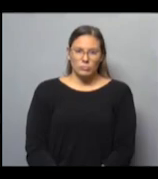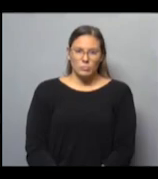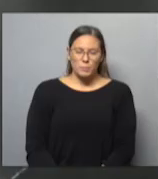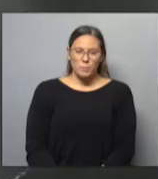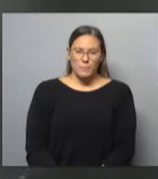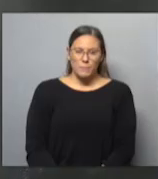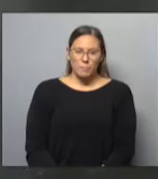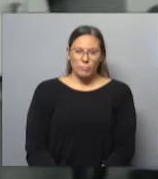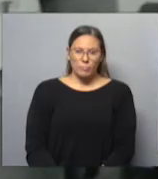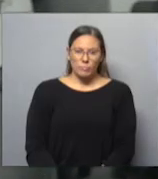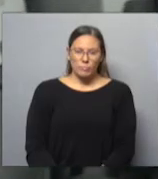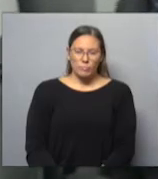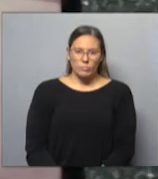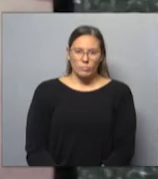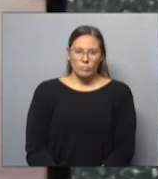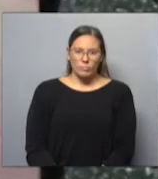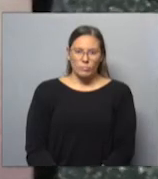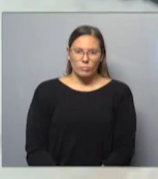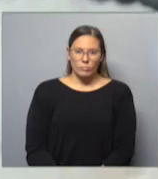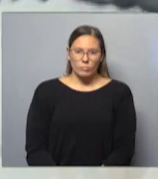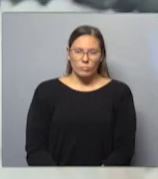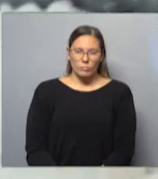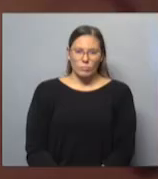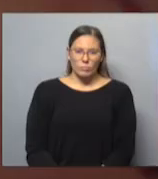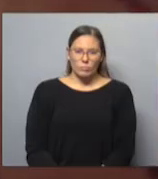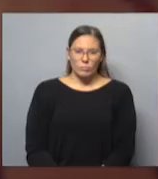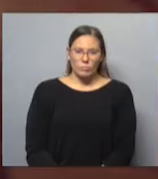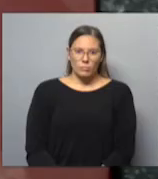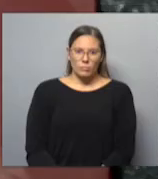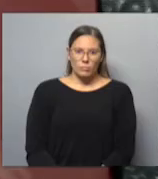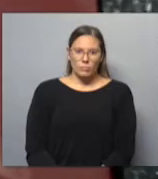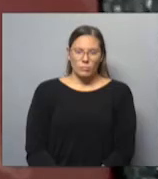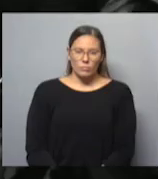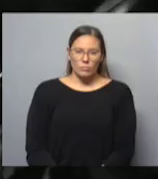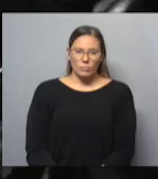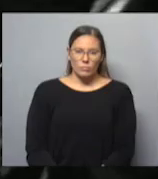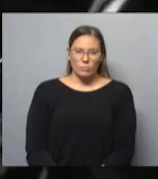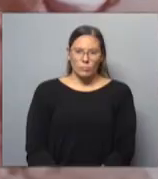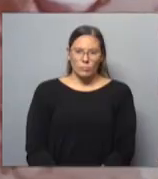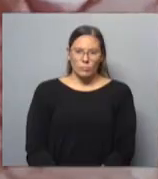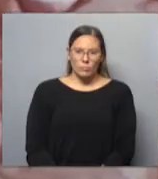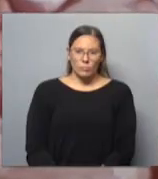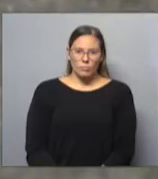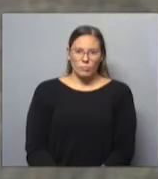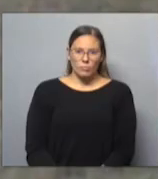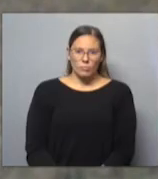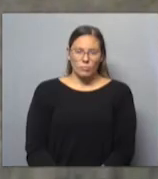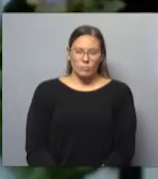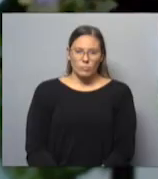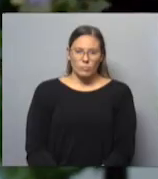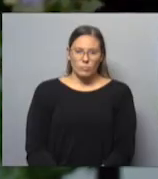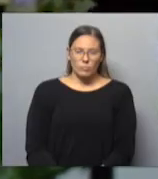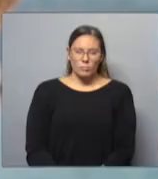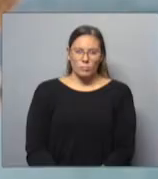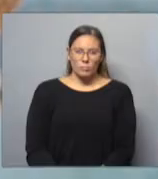Y la historia de mi vida, en realidad, todas las veces que me he sentado a escribir algo, lo primero que surge es, voy a escribir sobre esto y siempre tiene que ver con